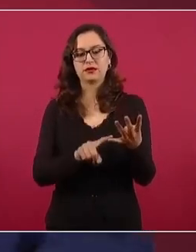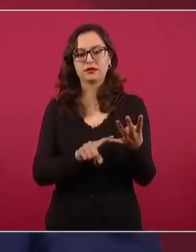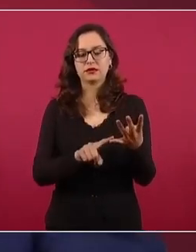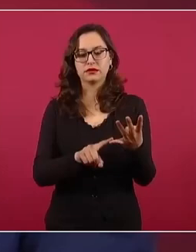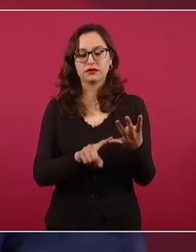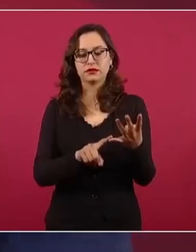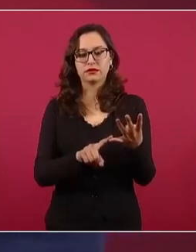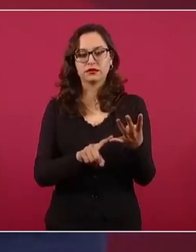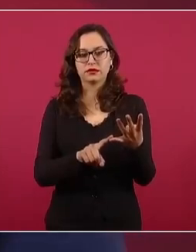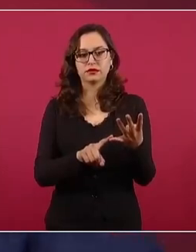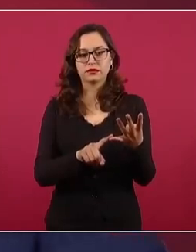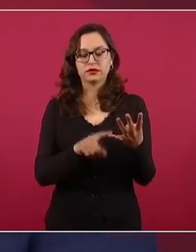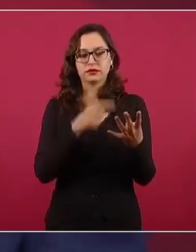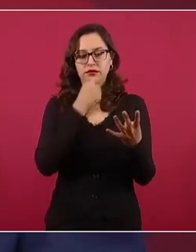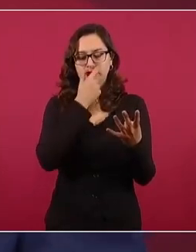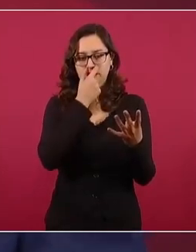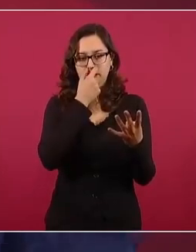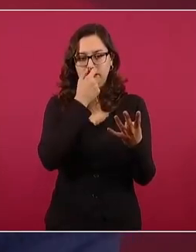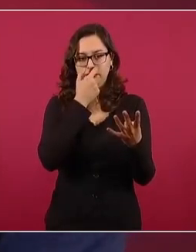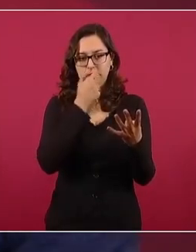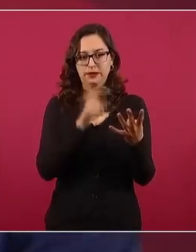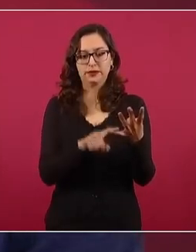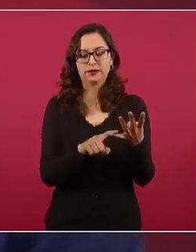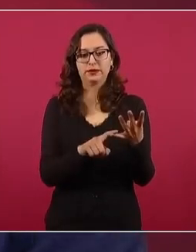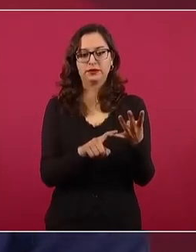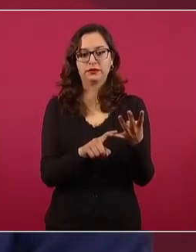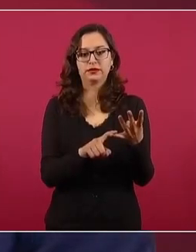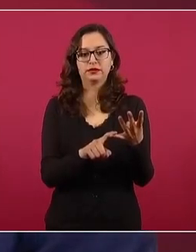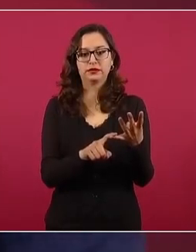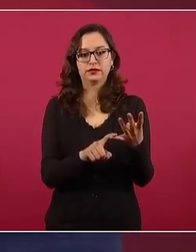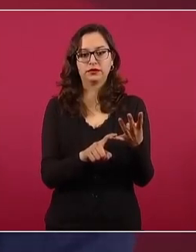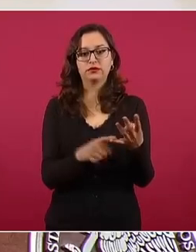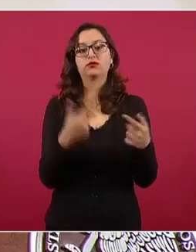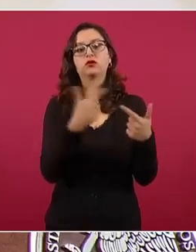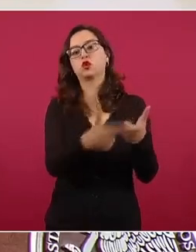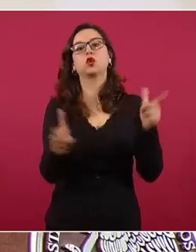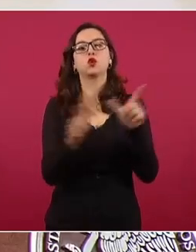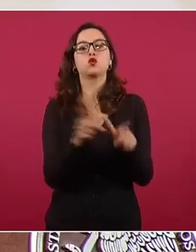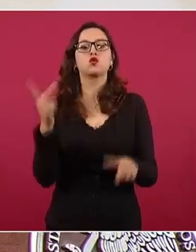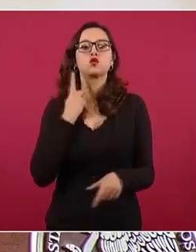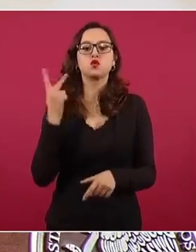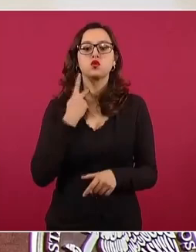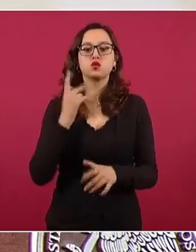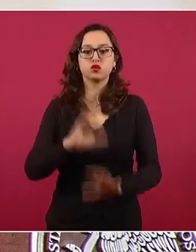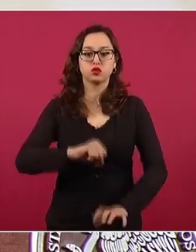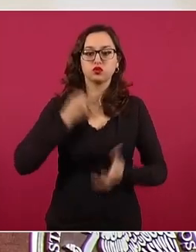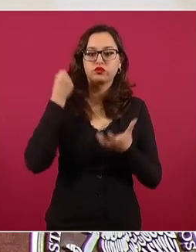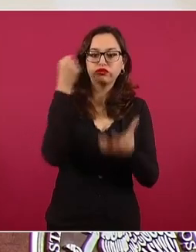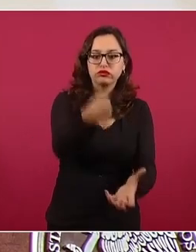que ya no tengan presupuesto de los partidos,